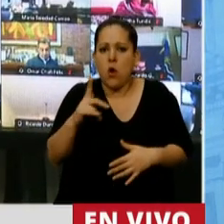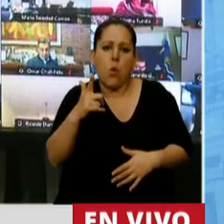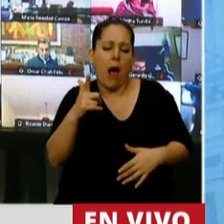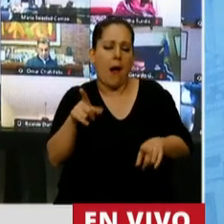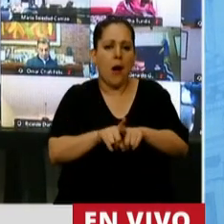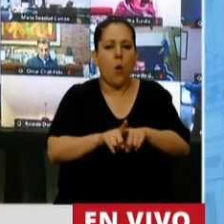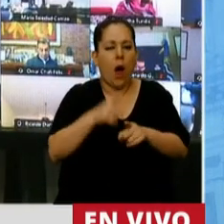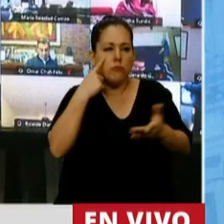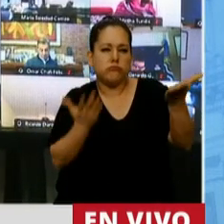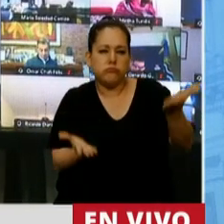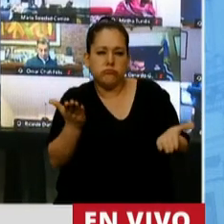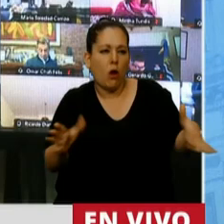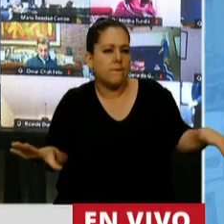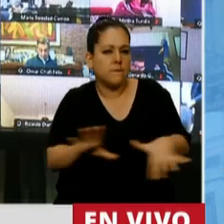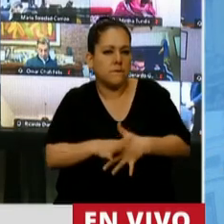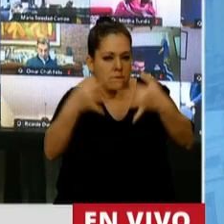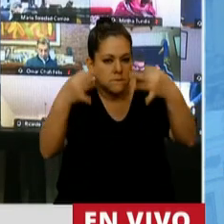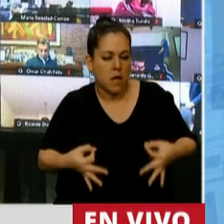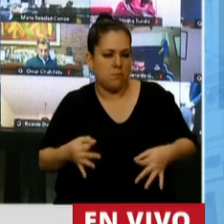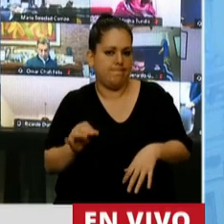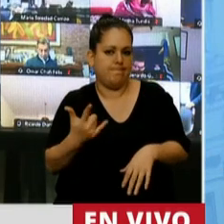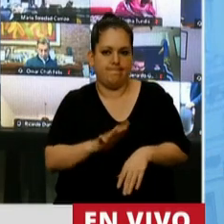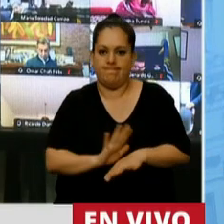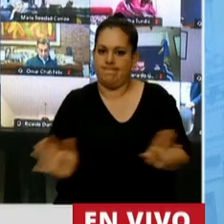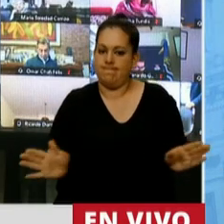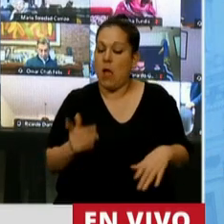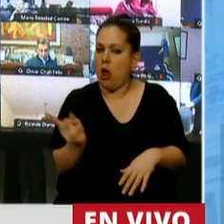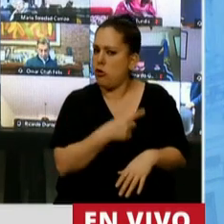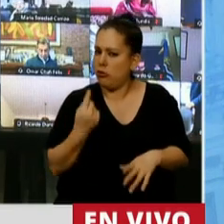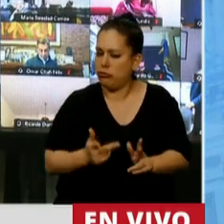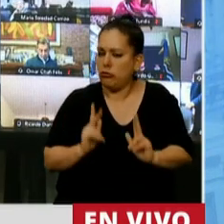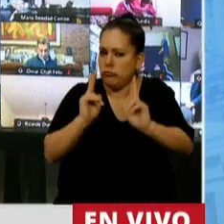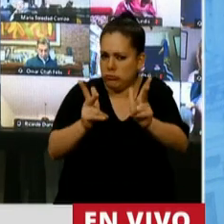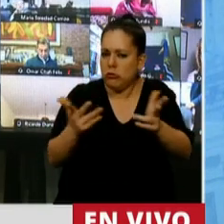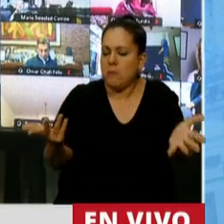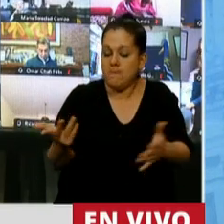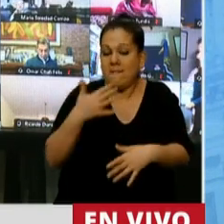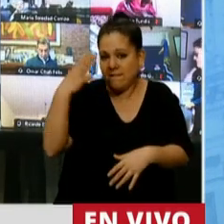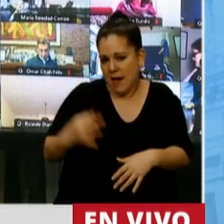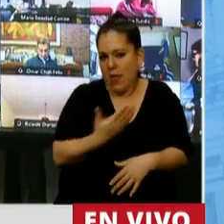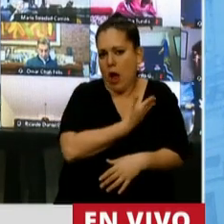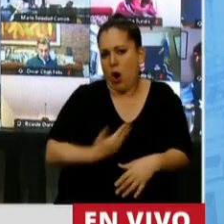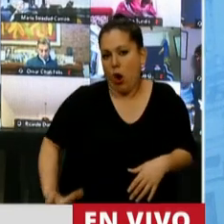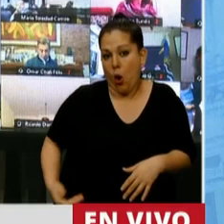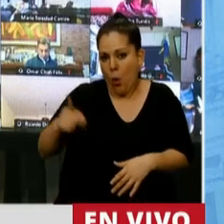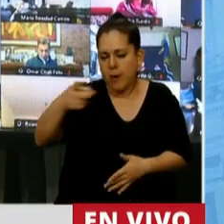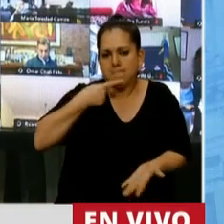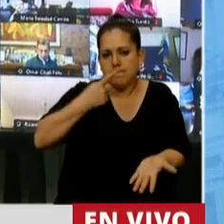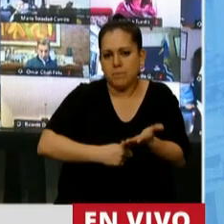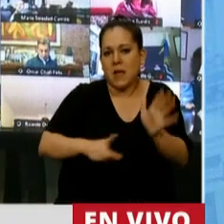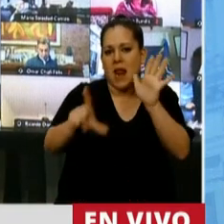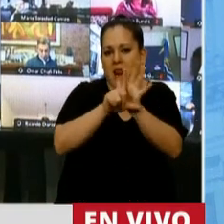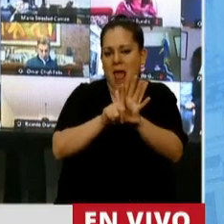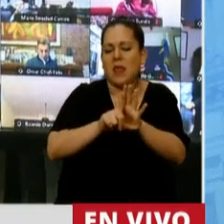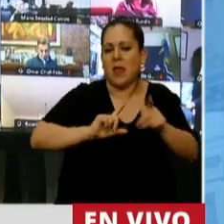justos. Nosotros hemos, o mejor dicho, el gobierno ha derogado la ley de